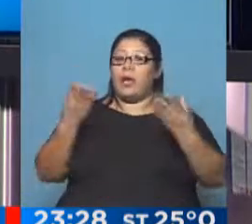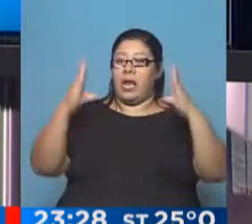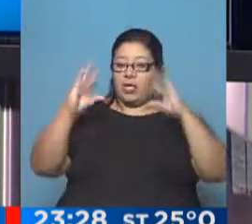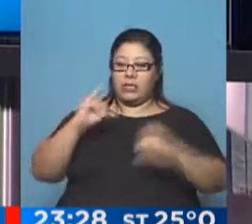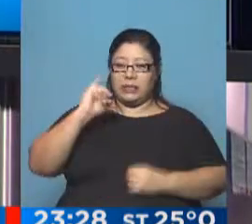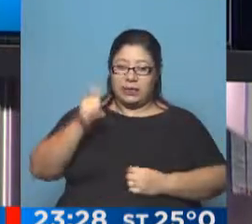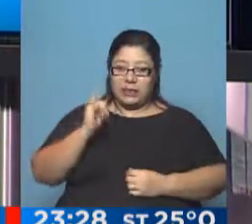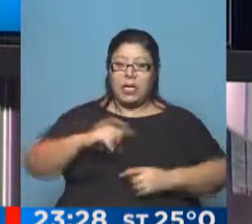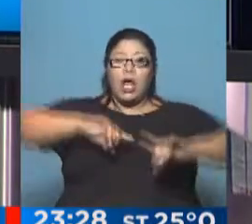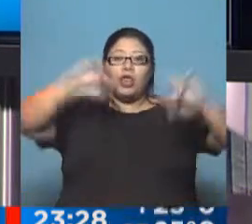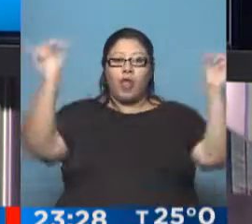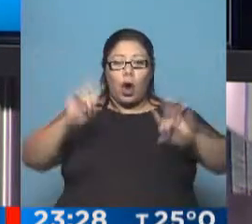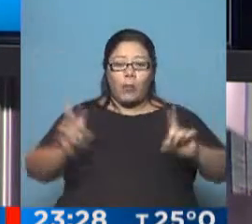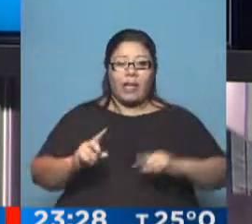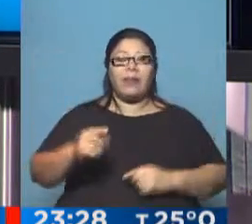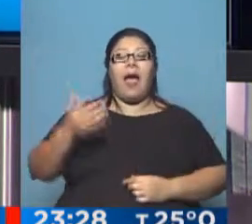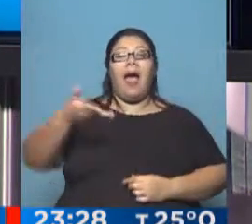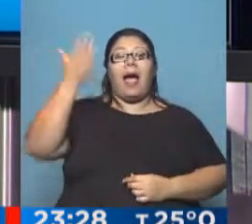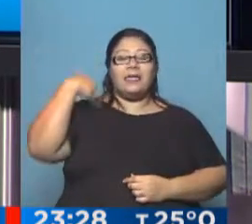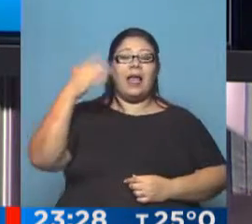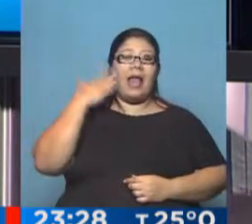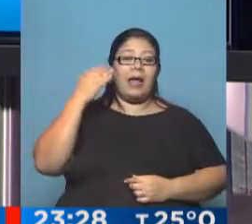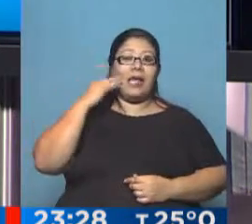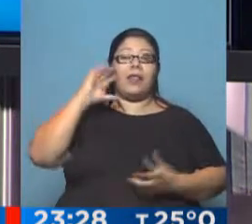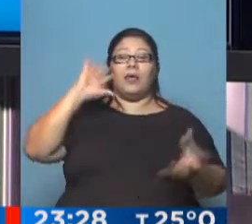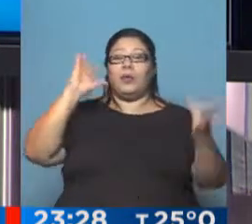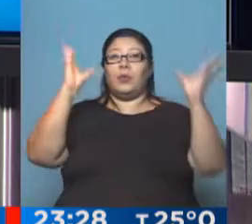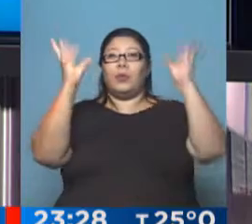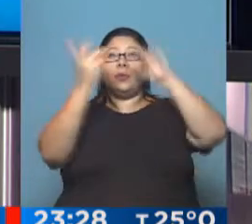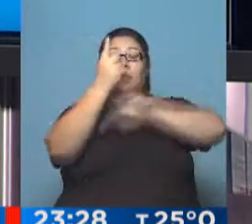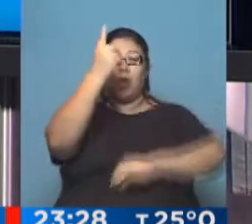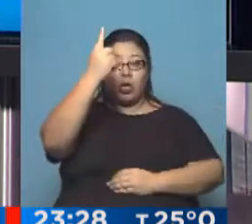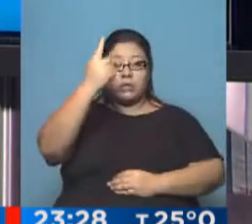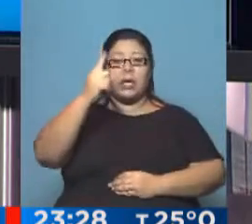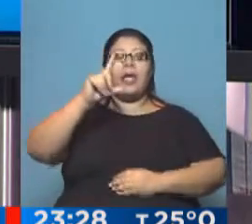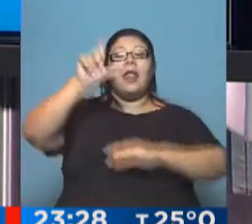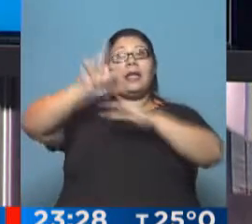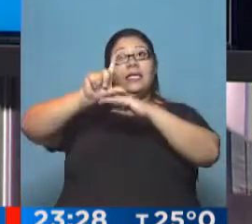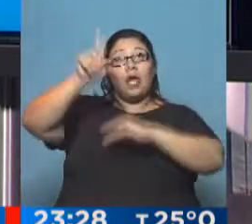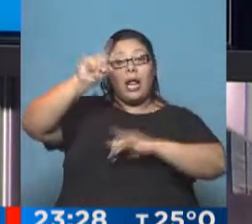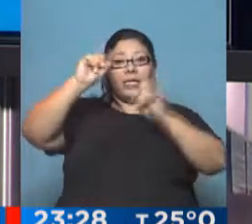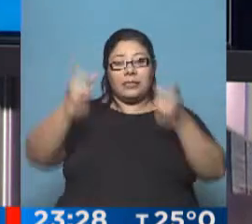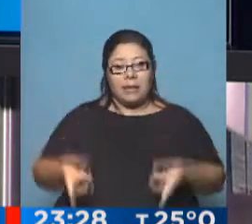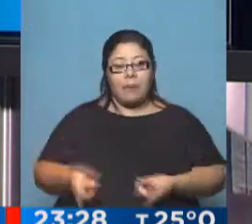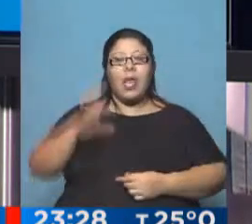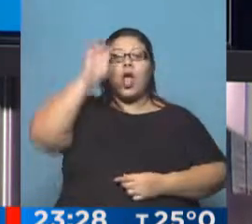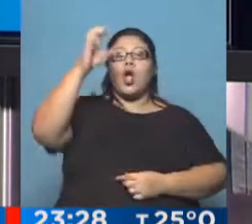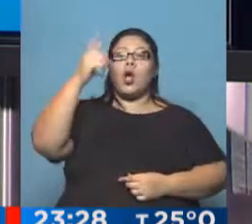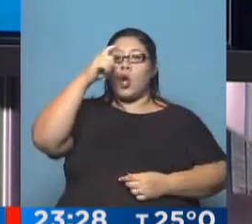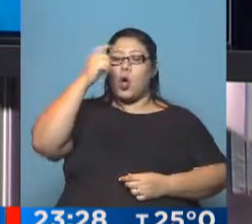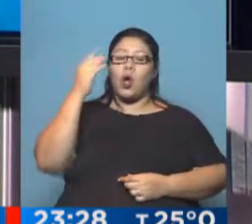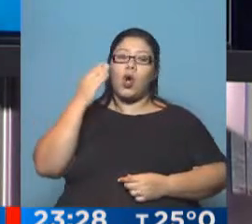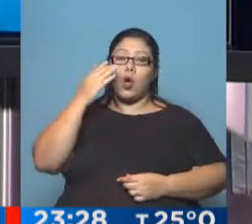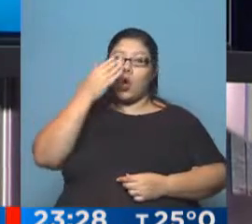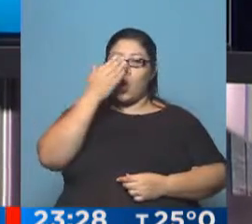noches. Y sí, las fuertes tormentas de la tarde de ayer se han desplazado hacia el norte, pasando por el sur del litoral. También este de Córdoba sufrió destrozos. El norte de la